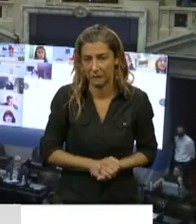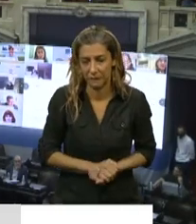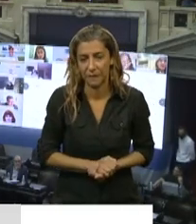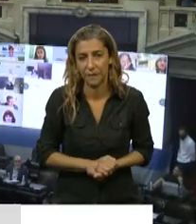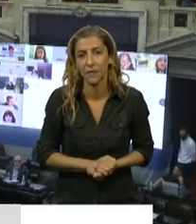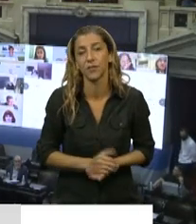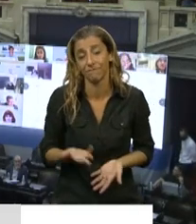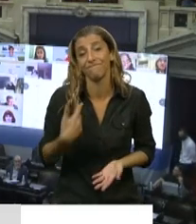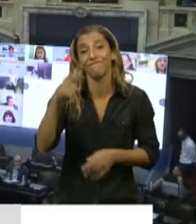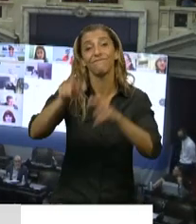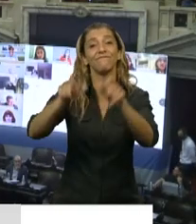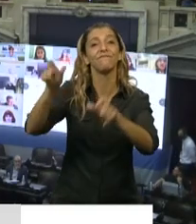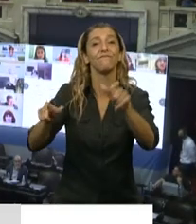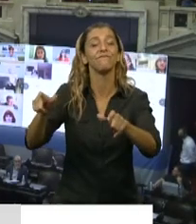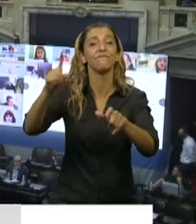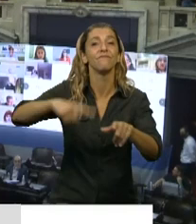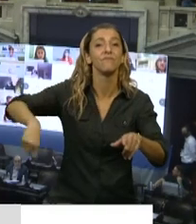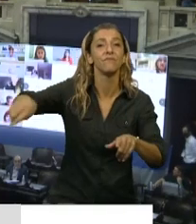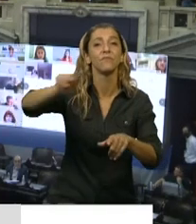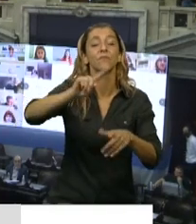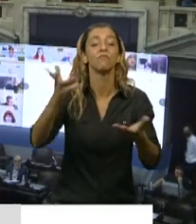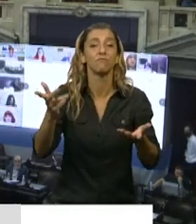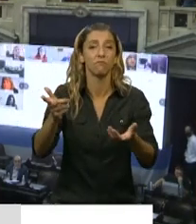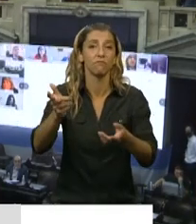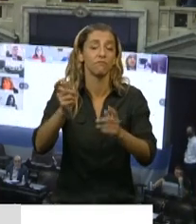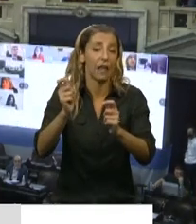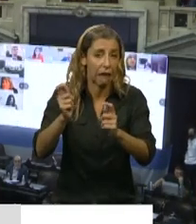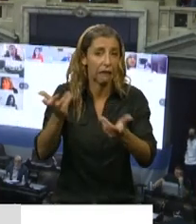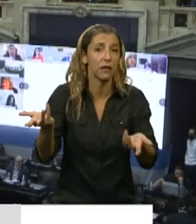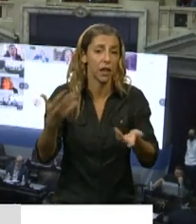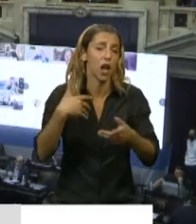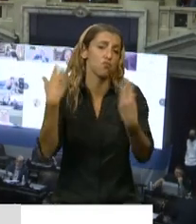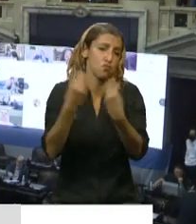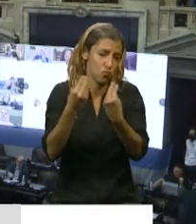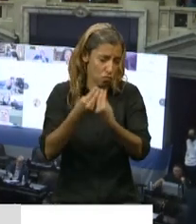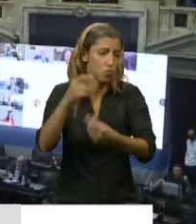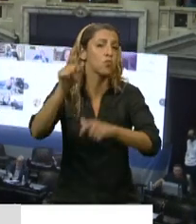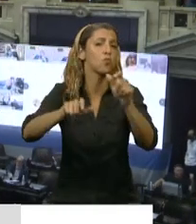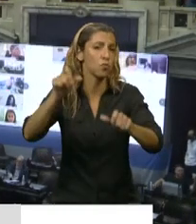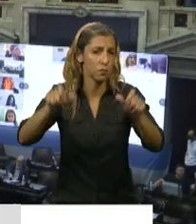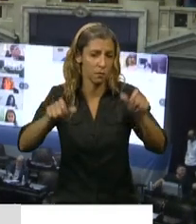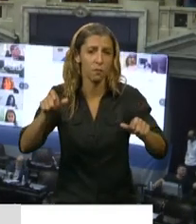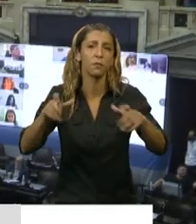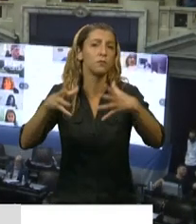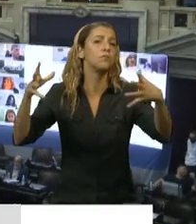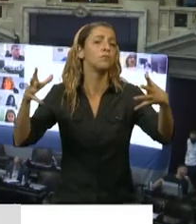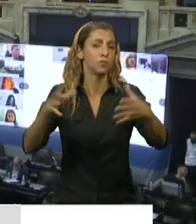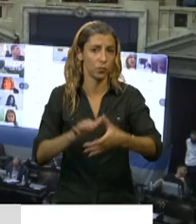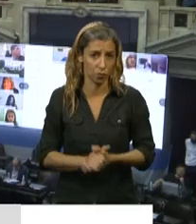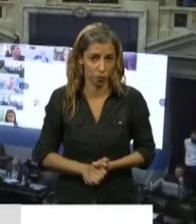me refiero a el amplio espectro que componen los